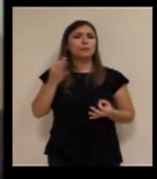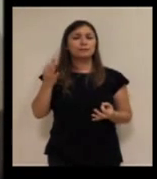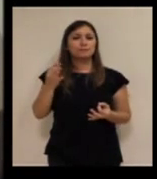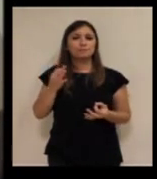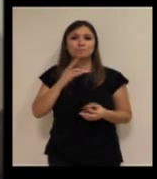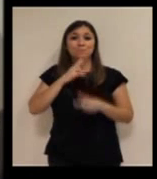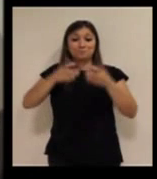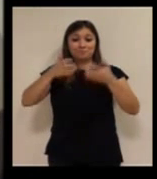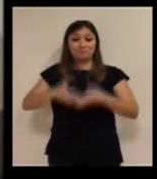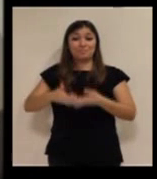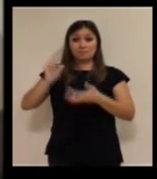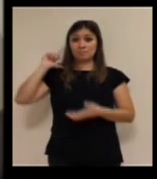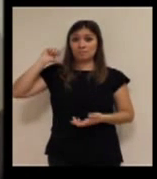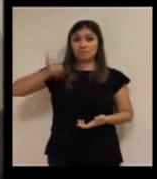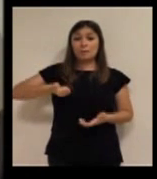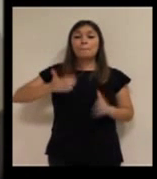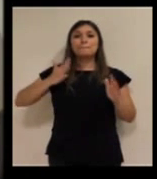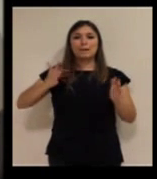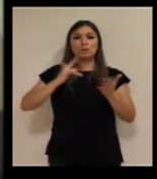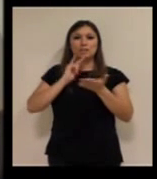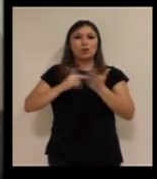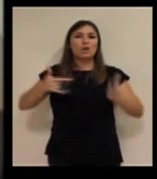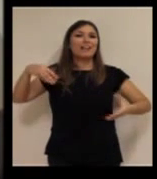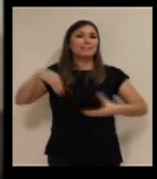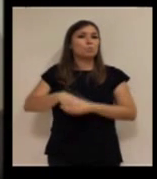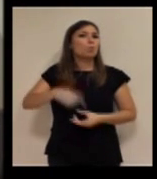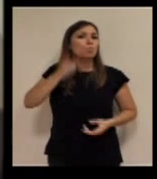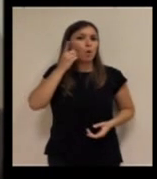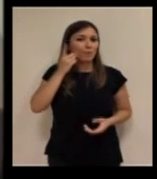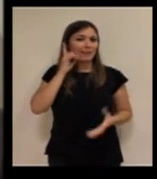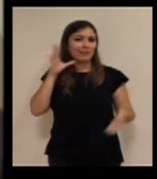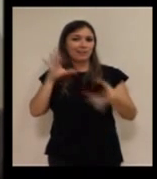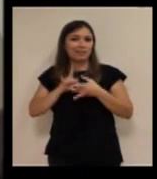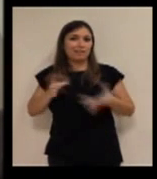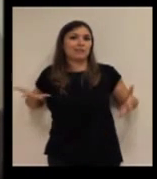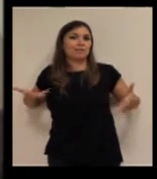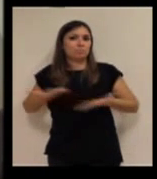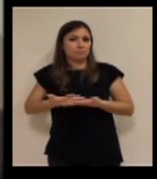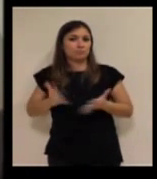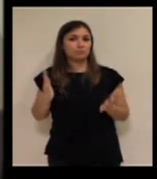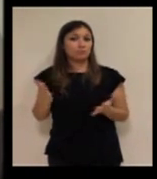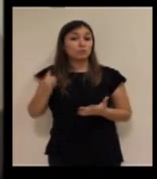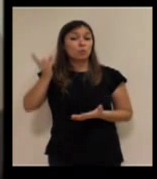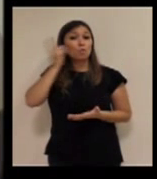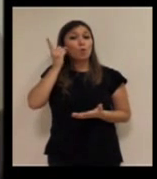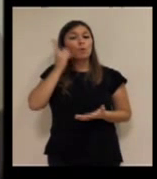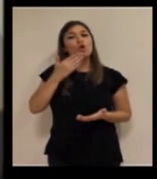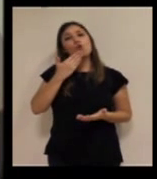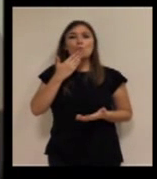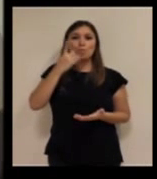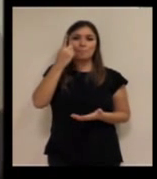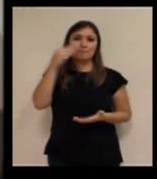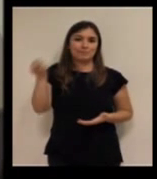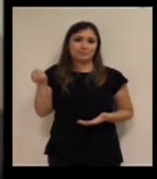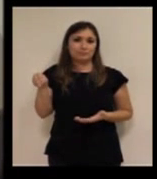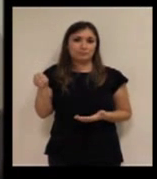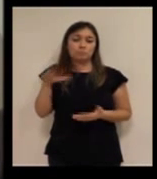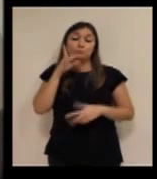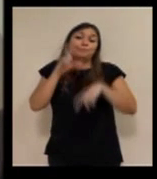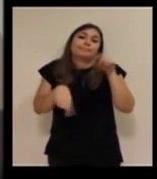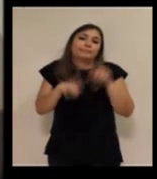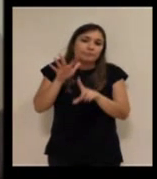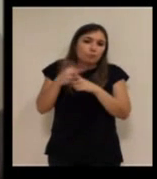es el terminal de toda la vida con tecnología móvil. Y además tendremos el terminal móvil como algo que añade, porque habrá, bueno, por